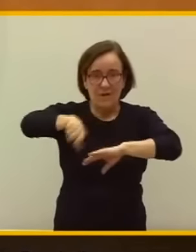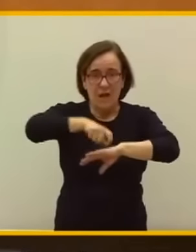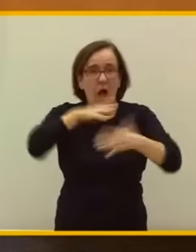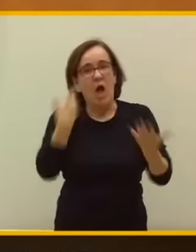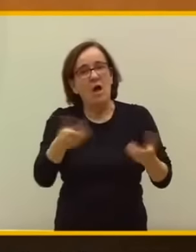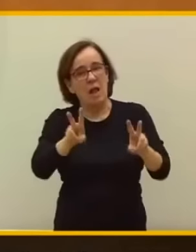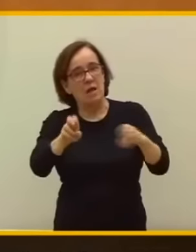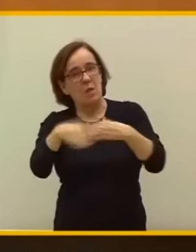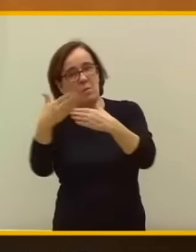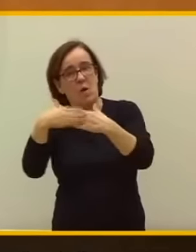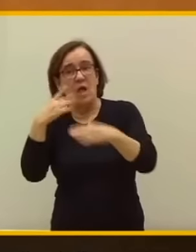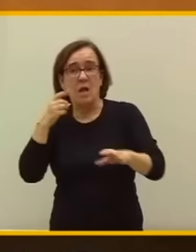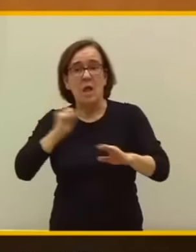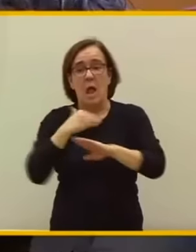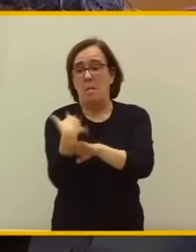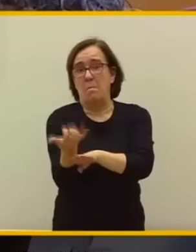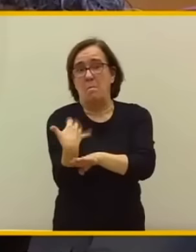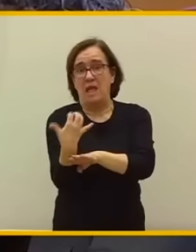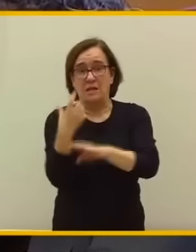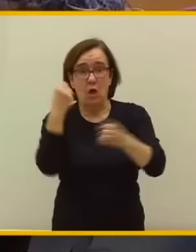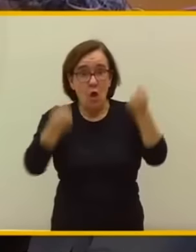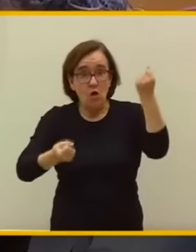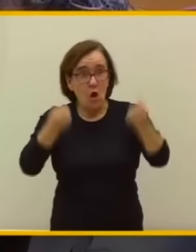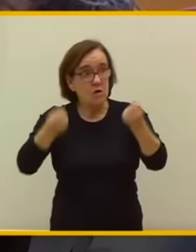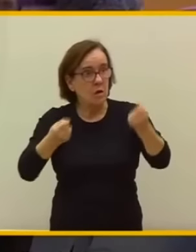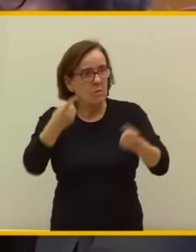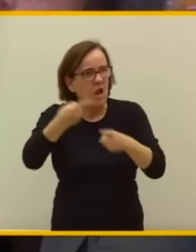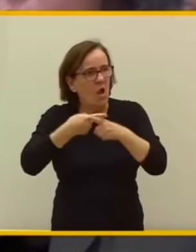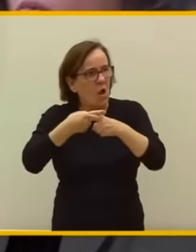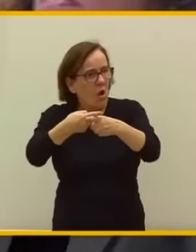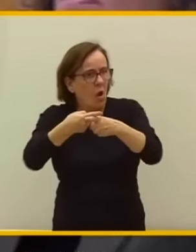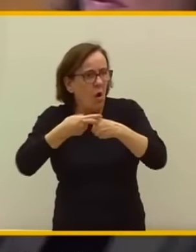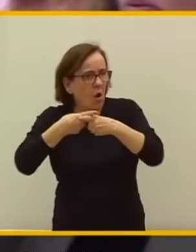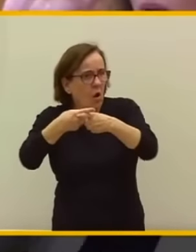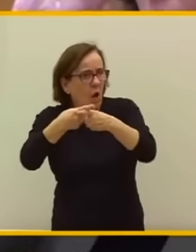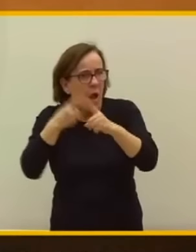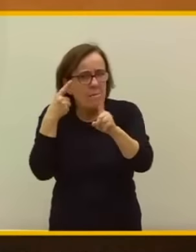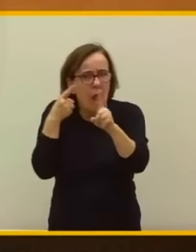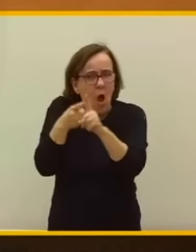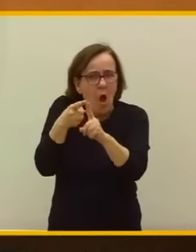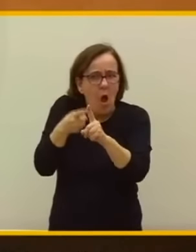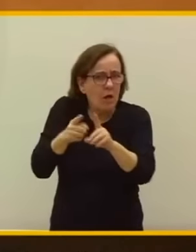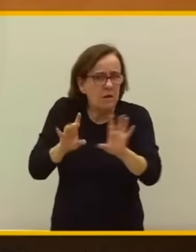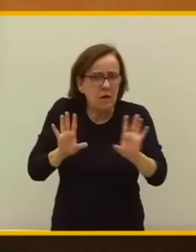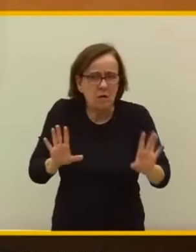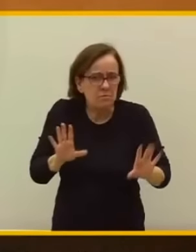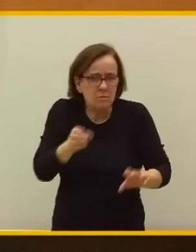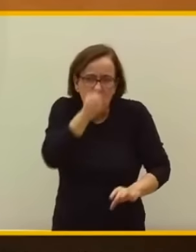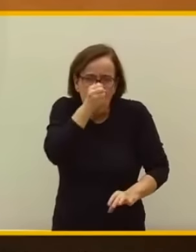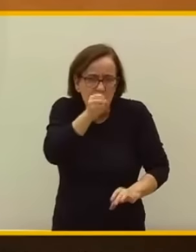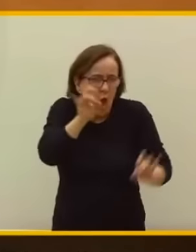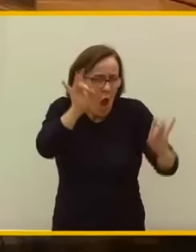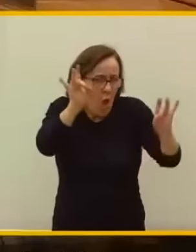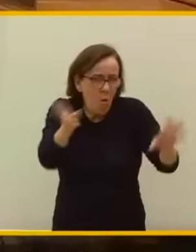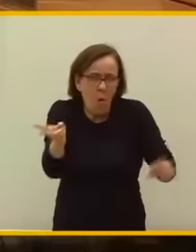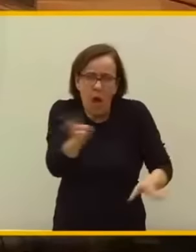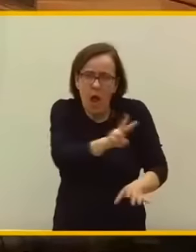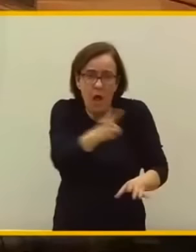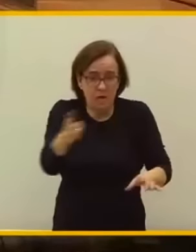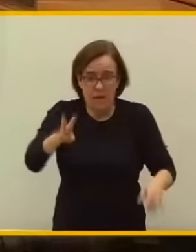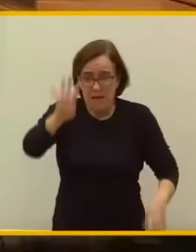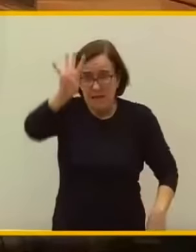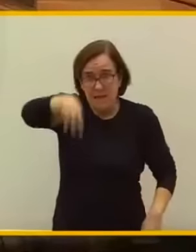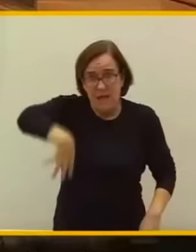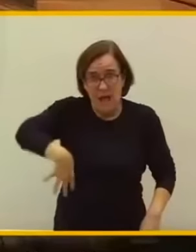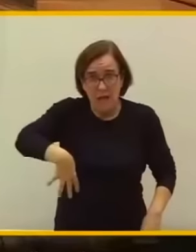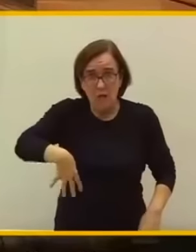modernizado y huyen en el maletero de un coche, pero ustedes comparten los mismos objetivos con el PSOE. En Cataluña